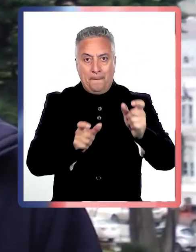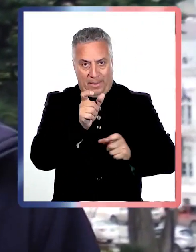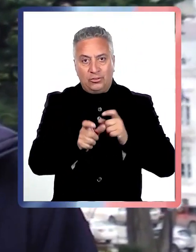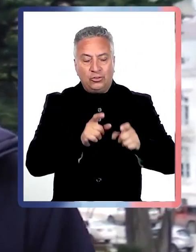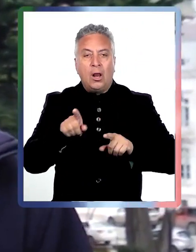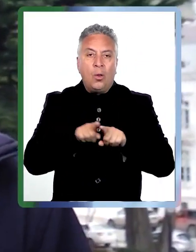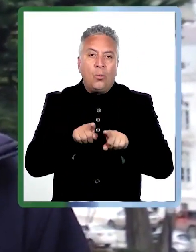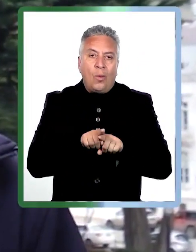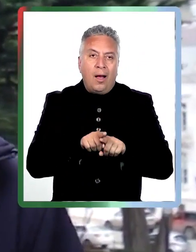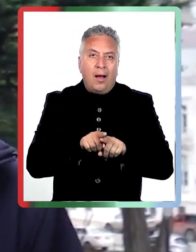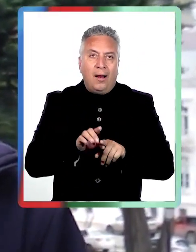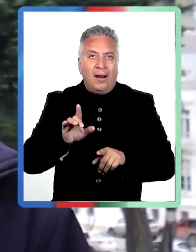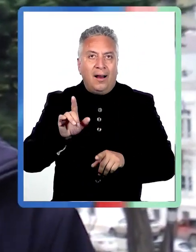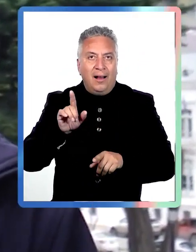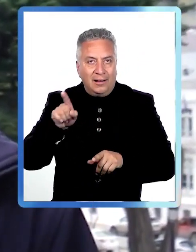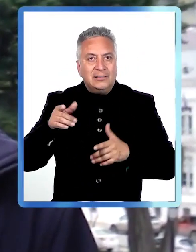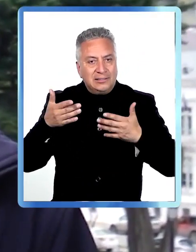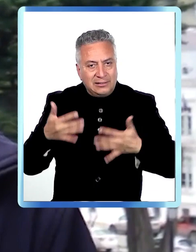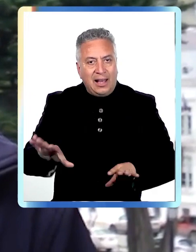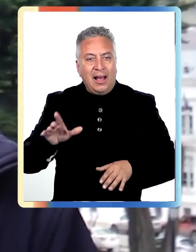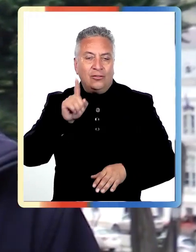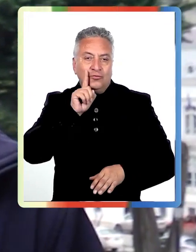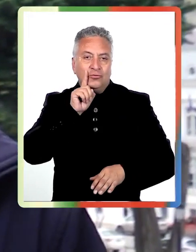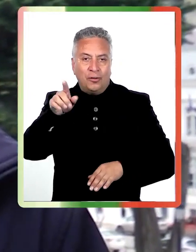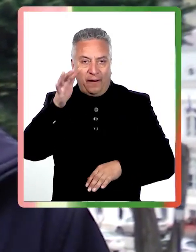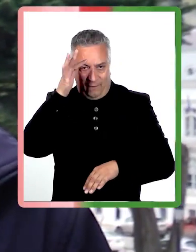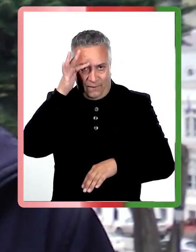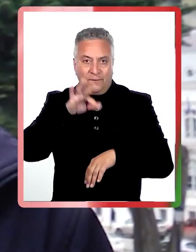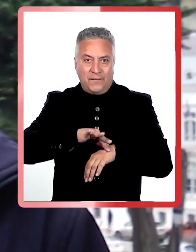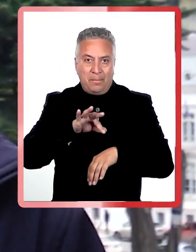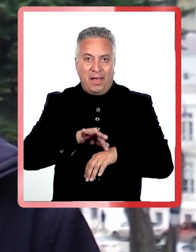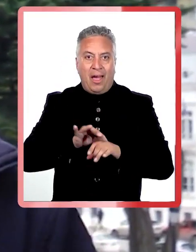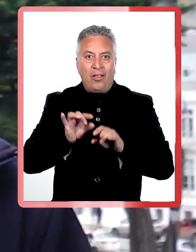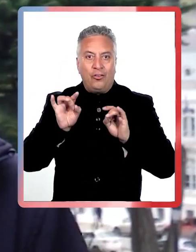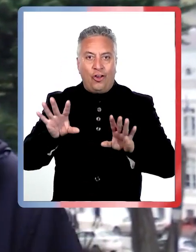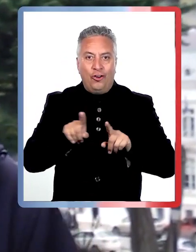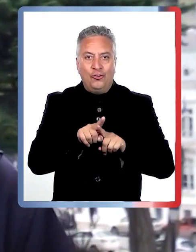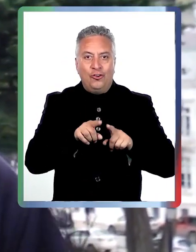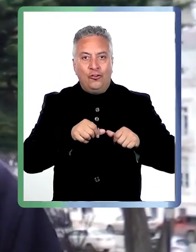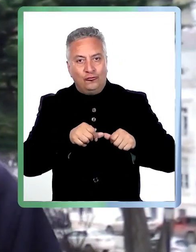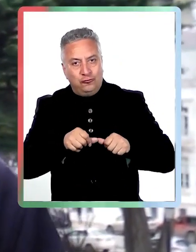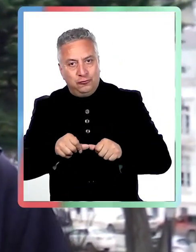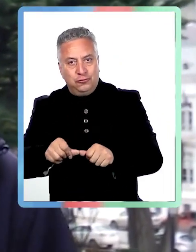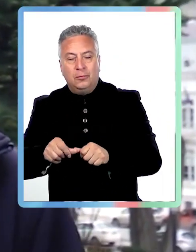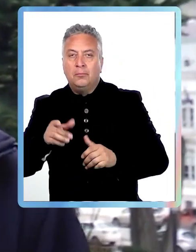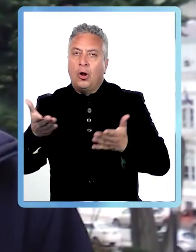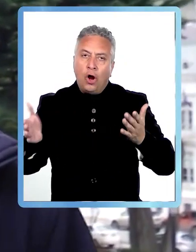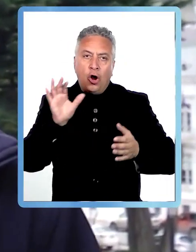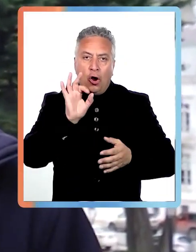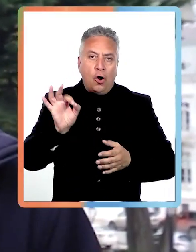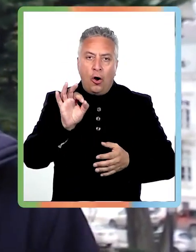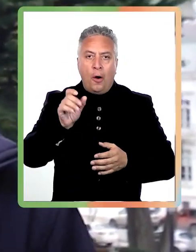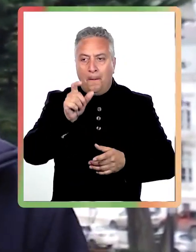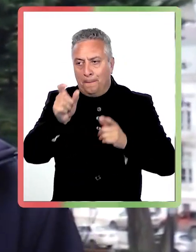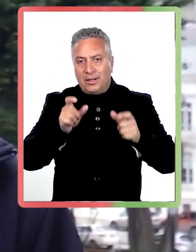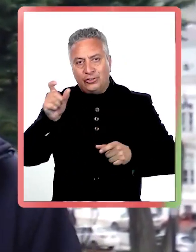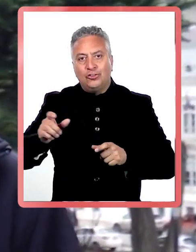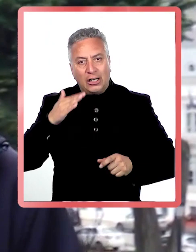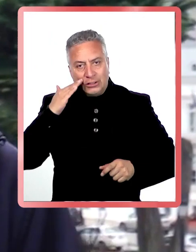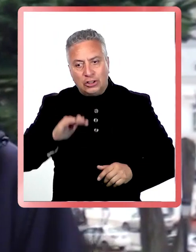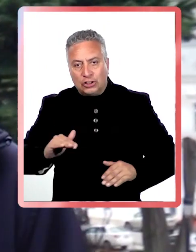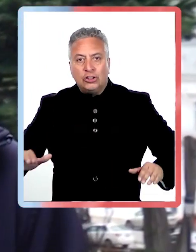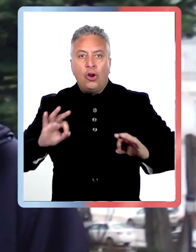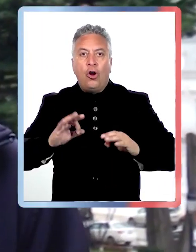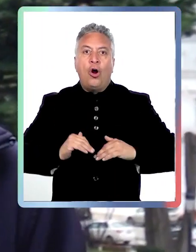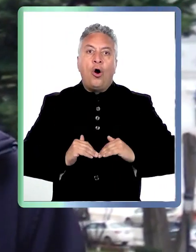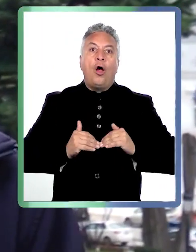vigentes finalmente, personas con niños chicos, embarazadas, por tanto fue un número